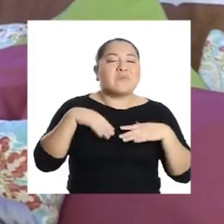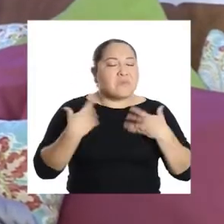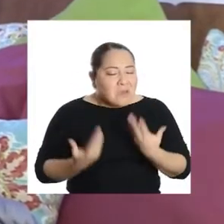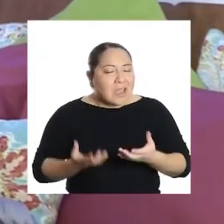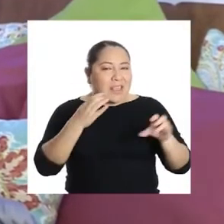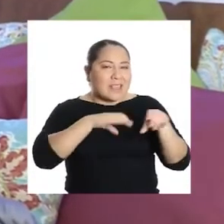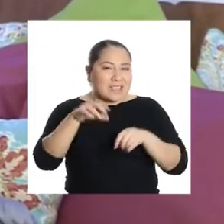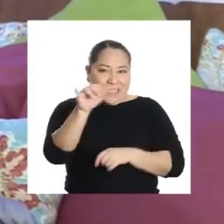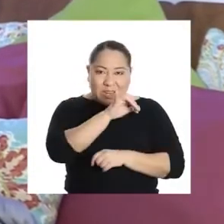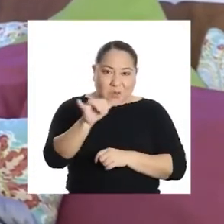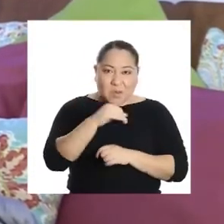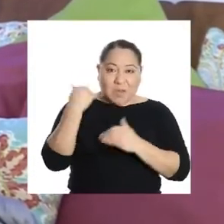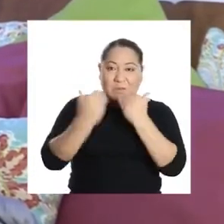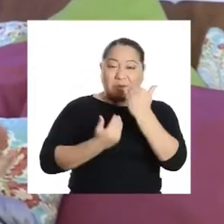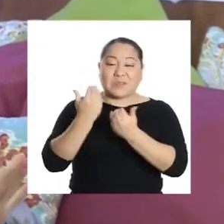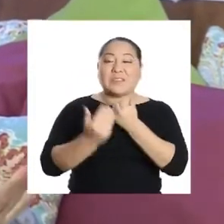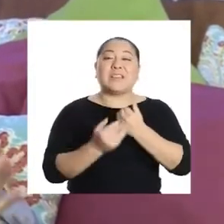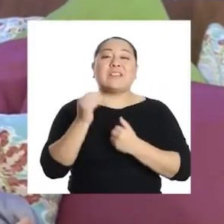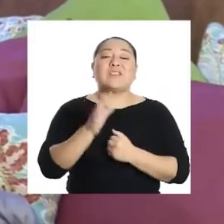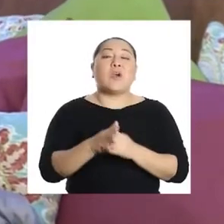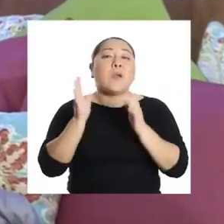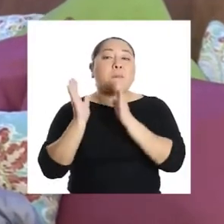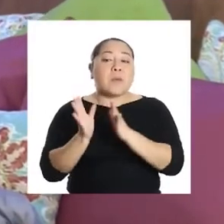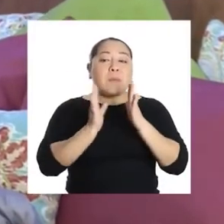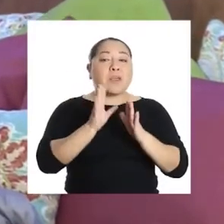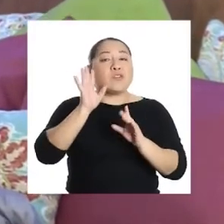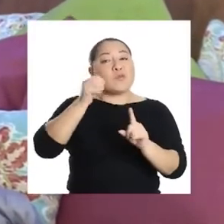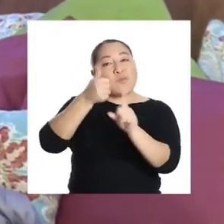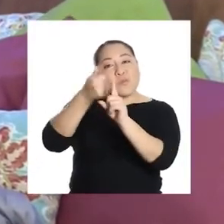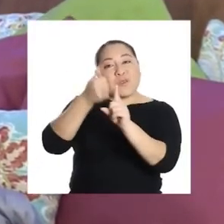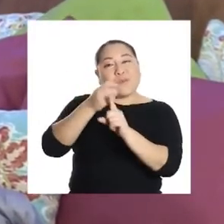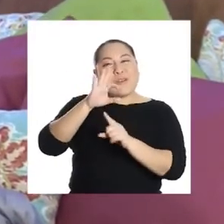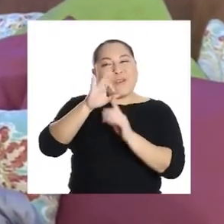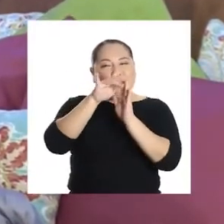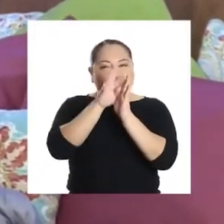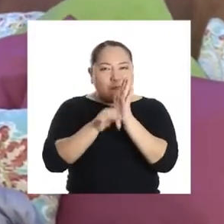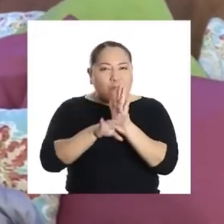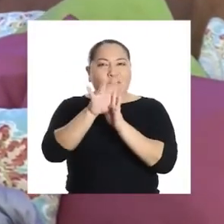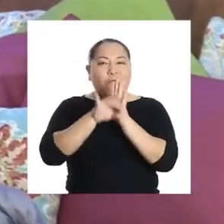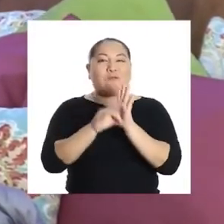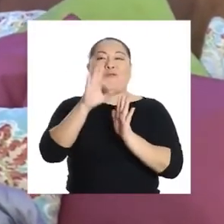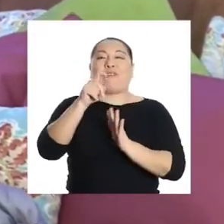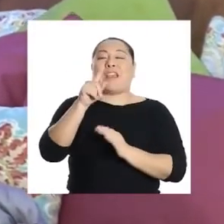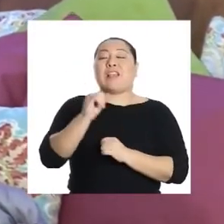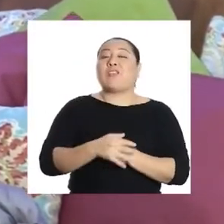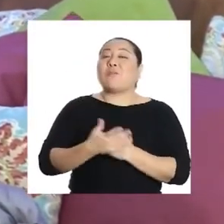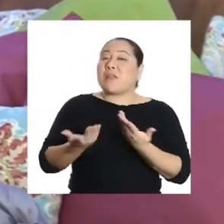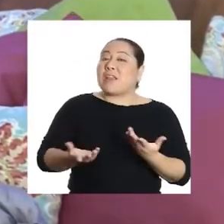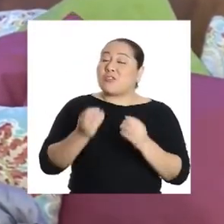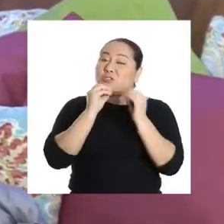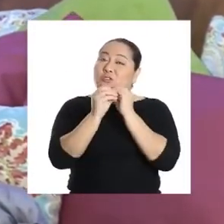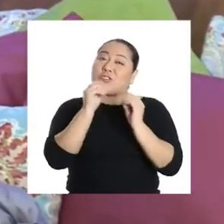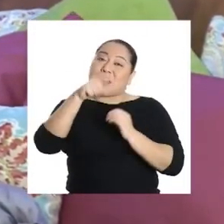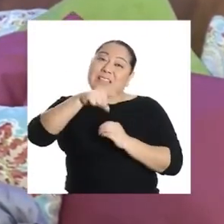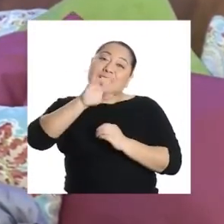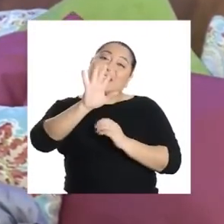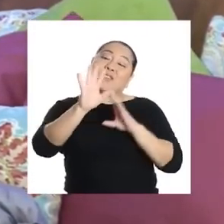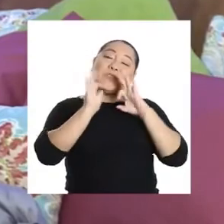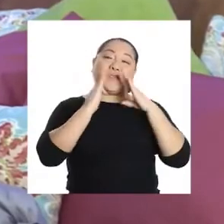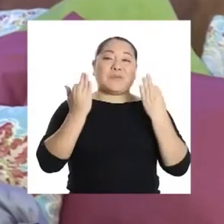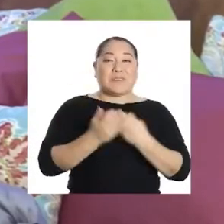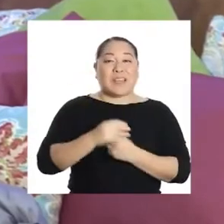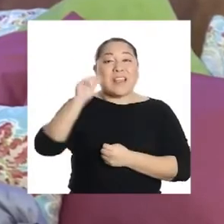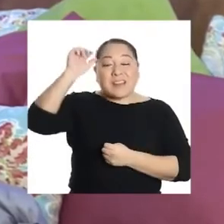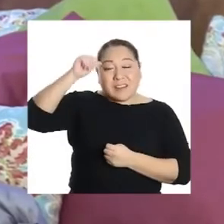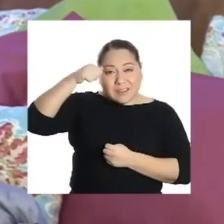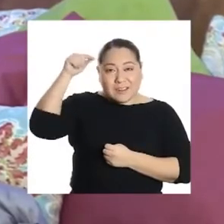Ustedes pueden hacer el mismo procedimiento y elaborar su filtro casero para poder satisfacer las necesidades de su